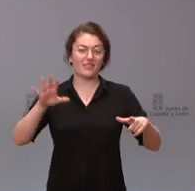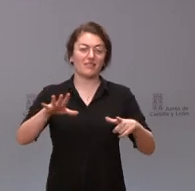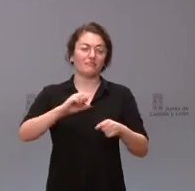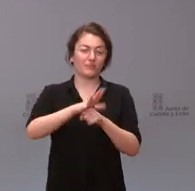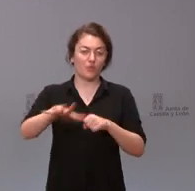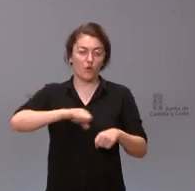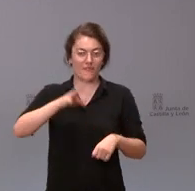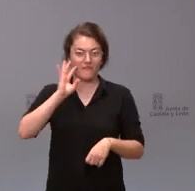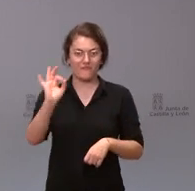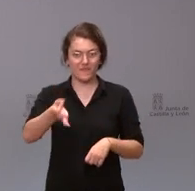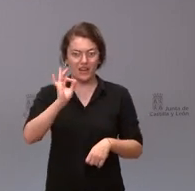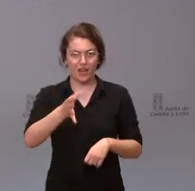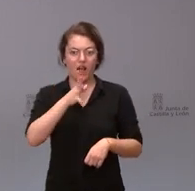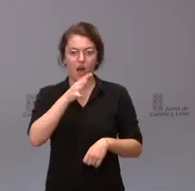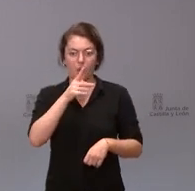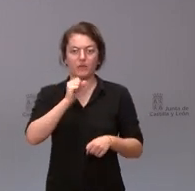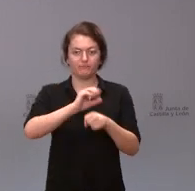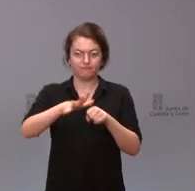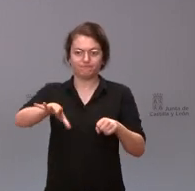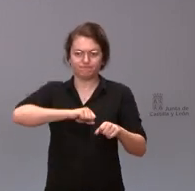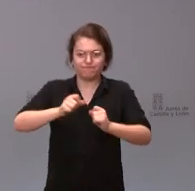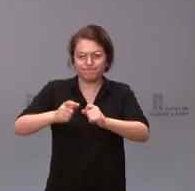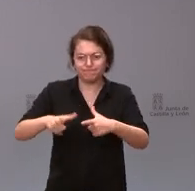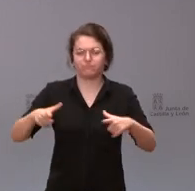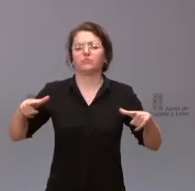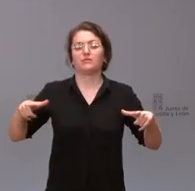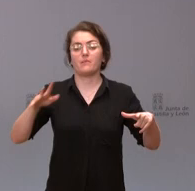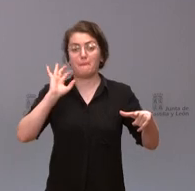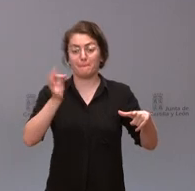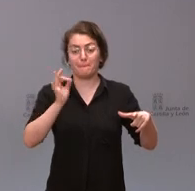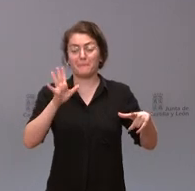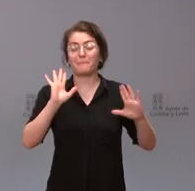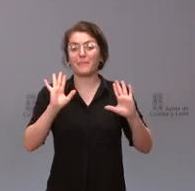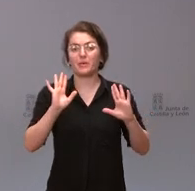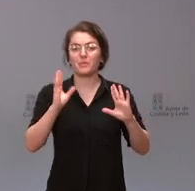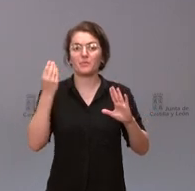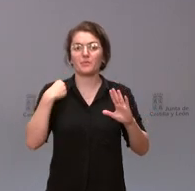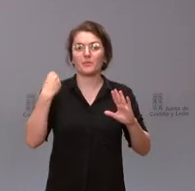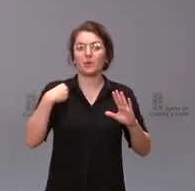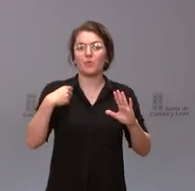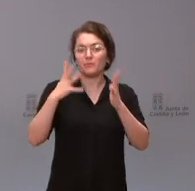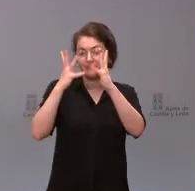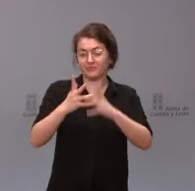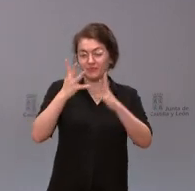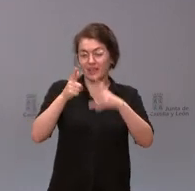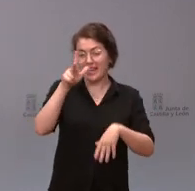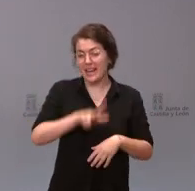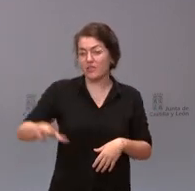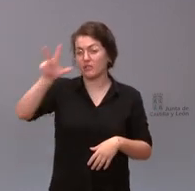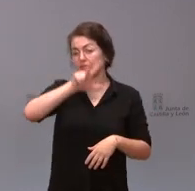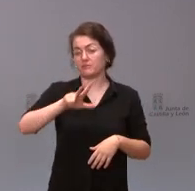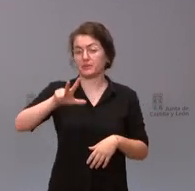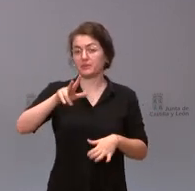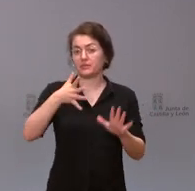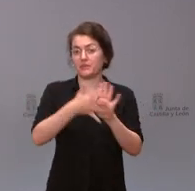repunte también es cierto que estos datos se hacen hoy en el registro en el conjunto nacional respecto de las personas de más de 60 años